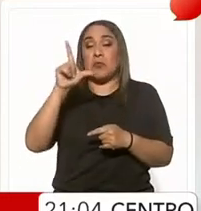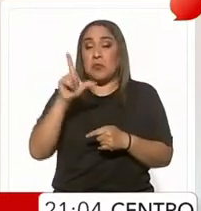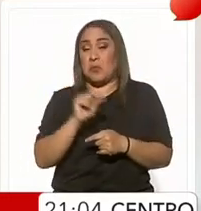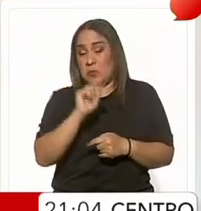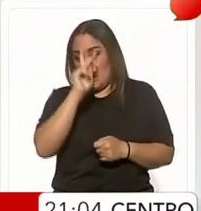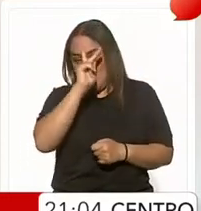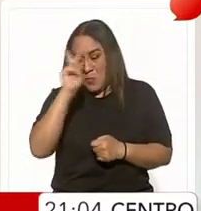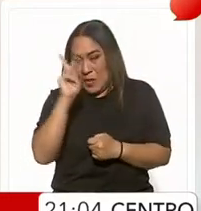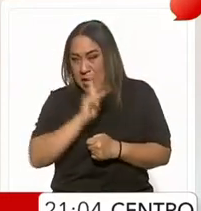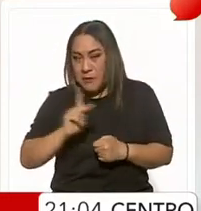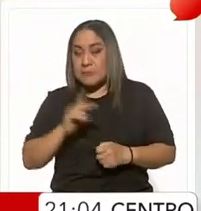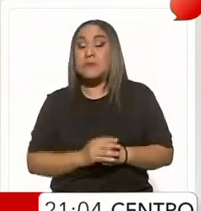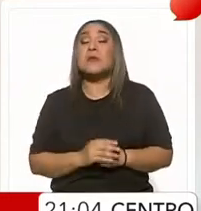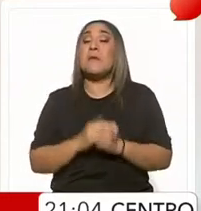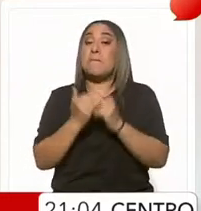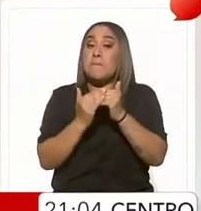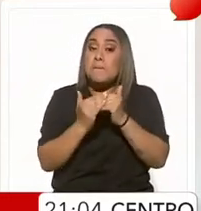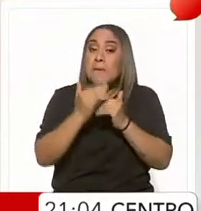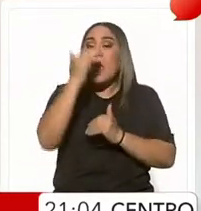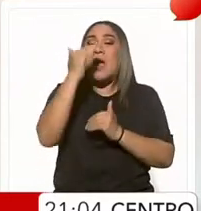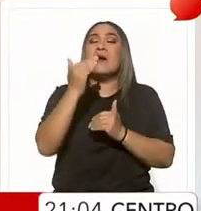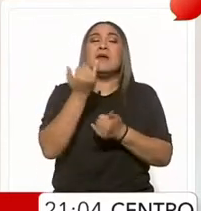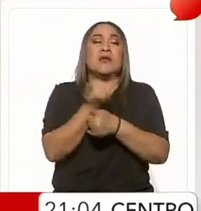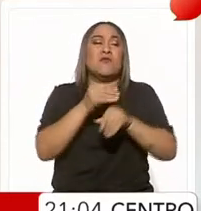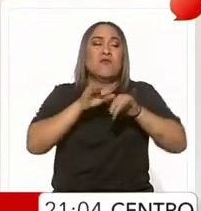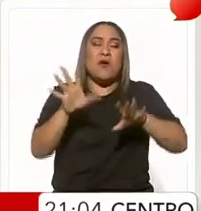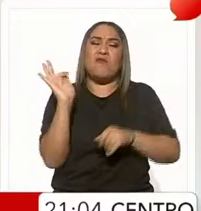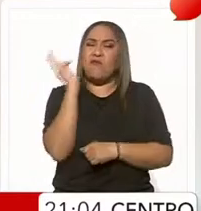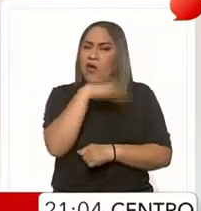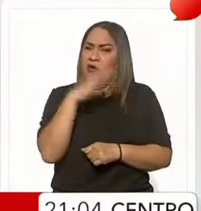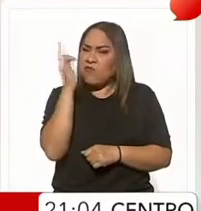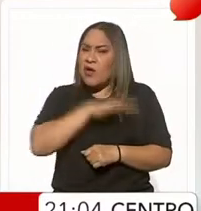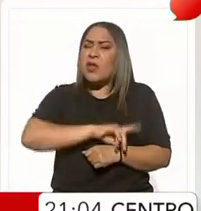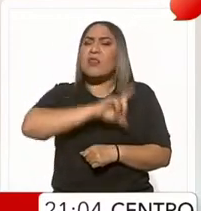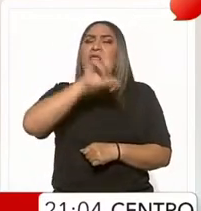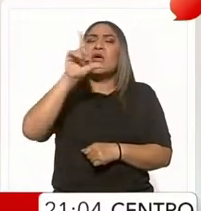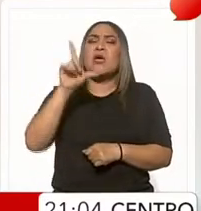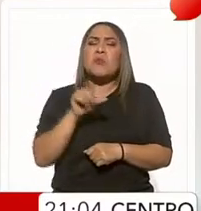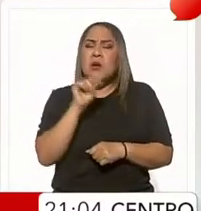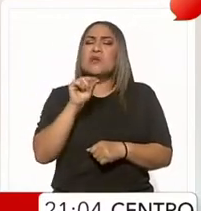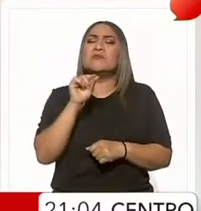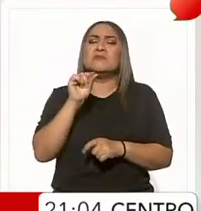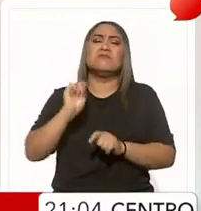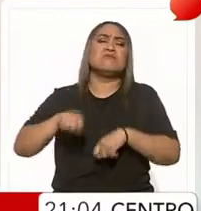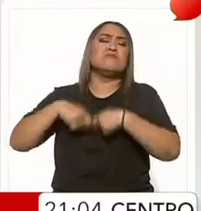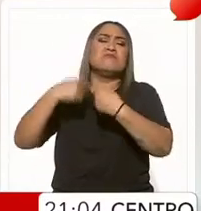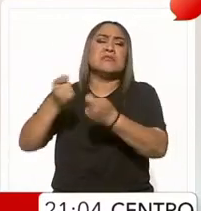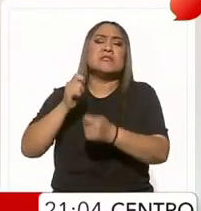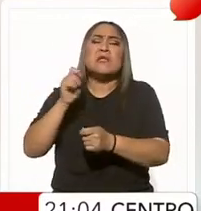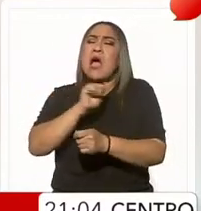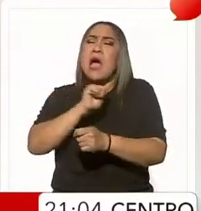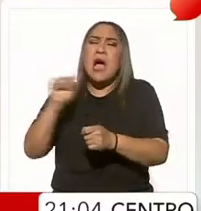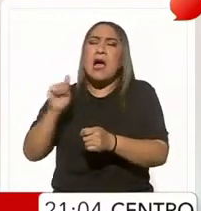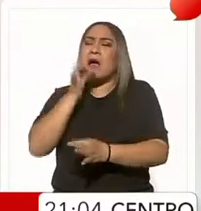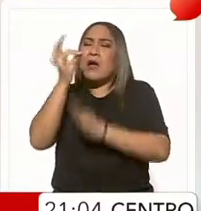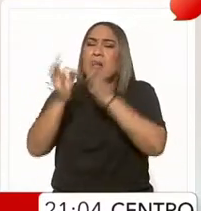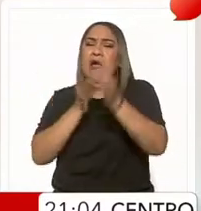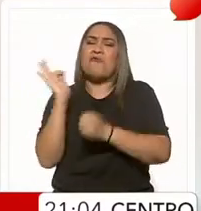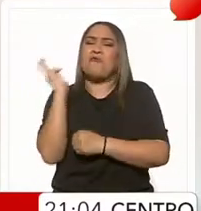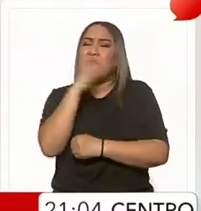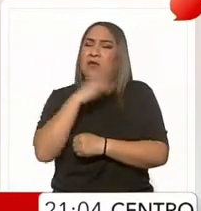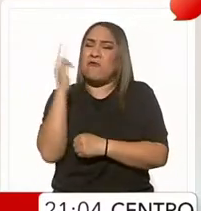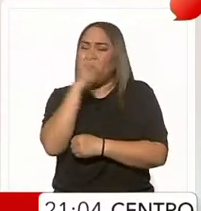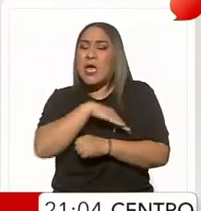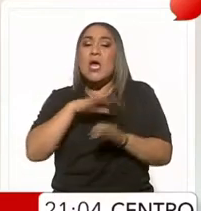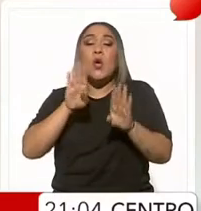No solamente se incrementó la presencia de infodemia, también se dio una selección editorial destinada a privilegiar la nota roja, como una